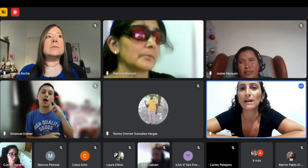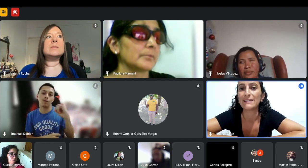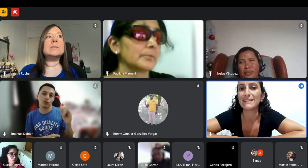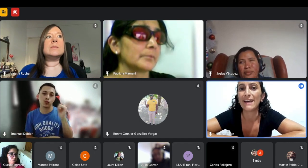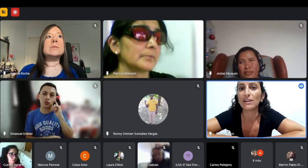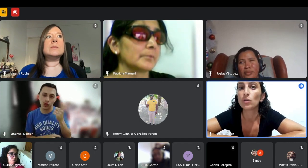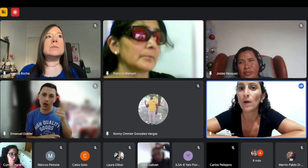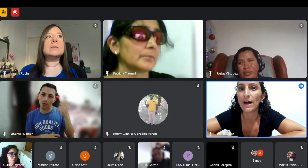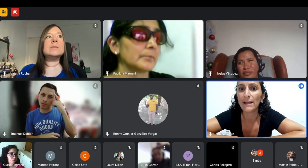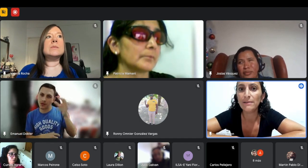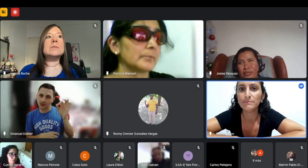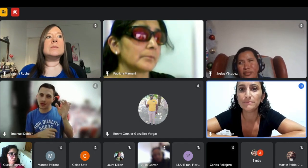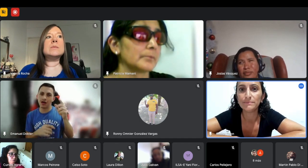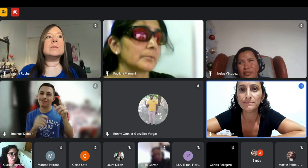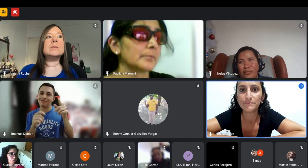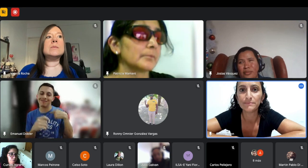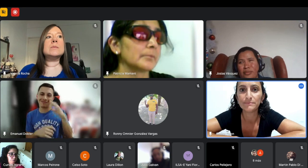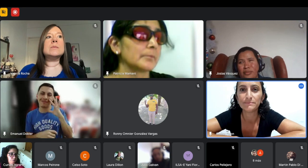que sea virtual